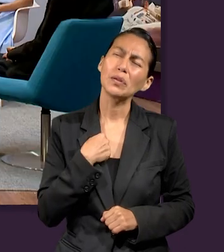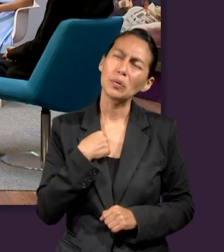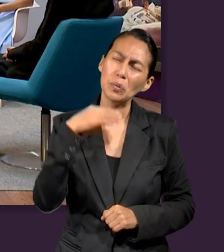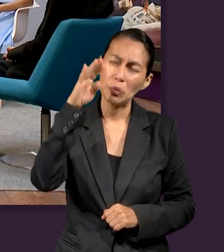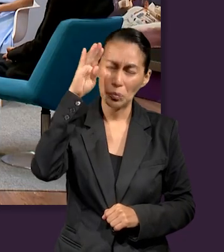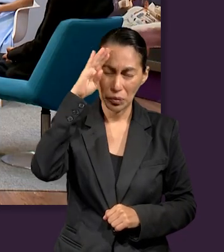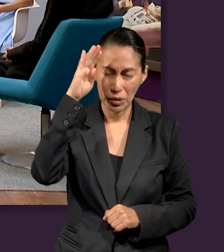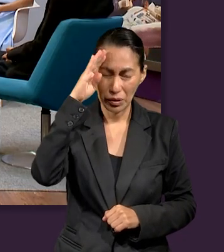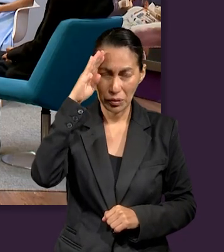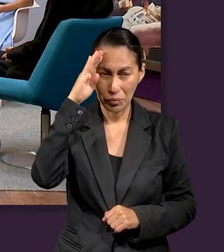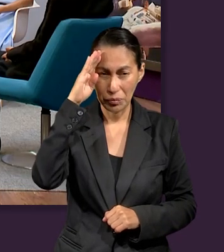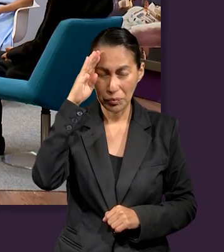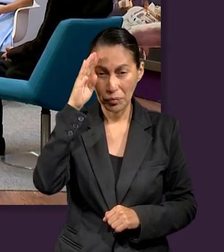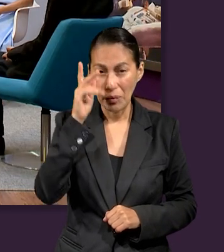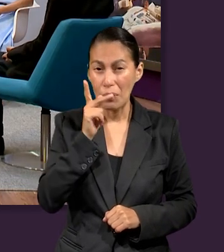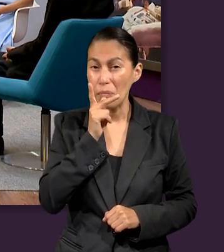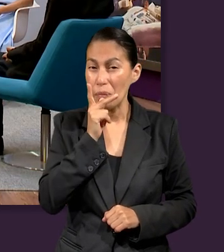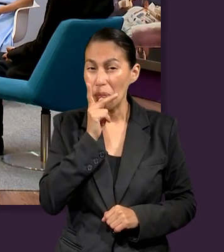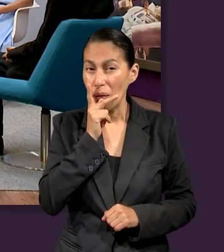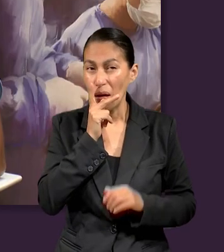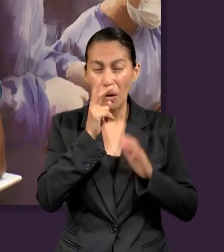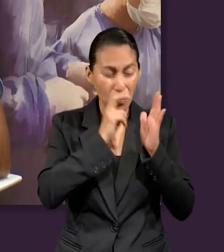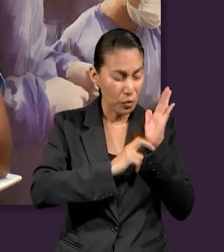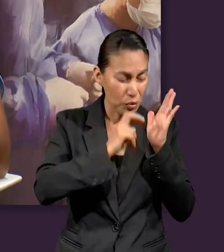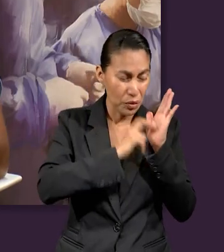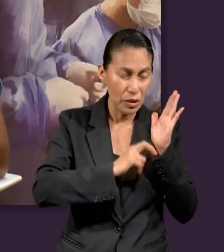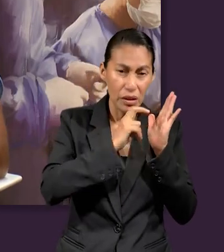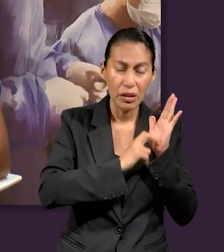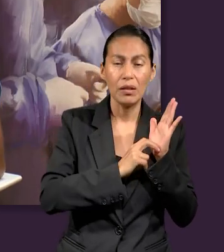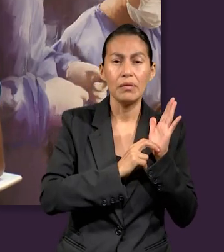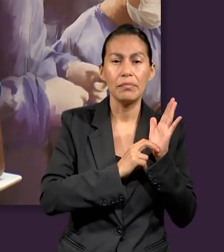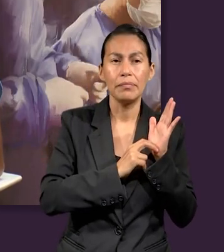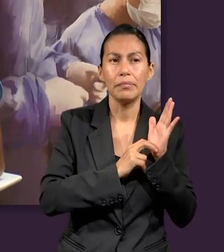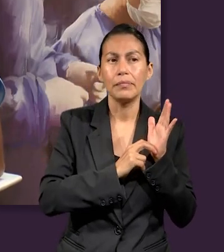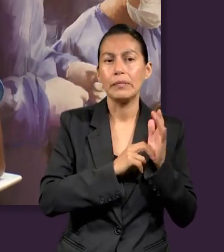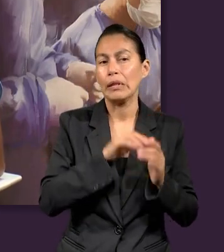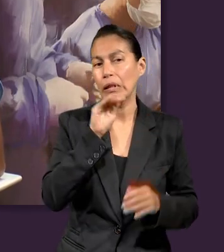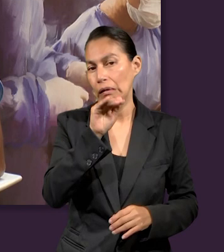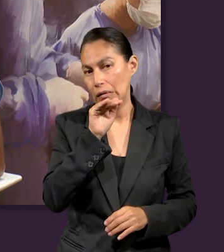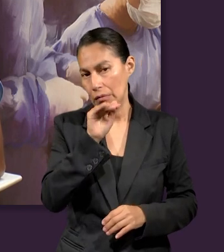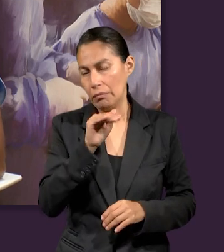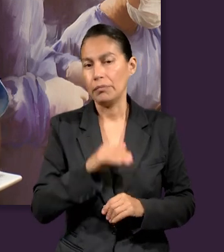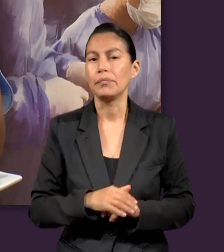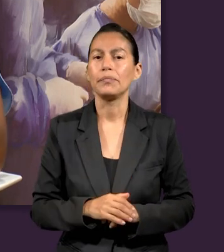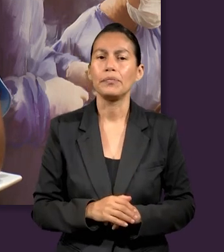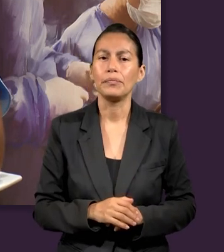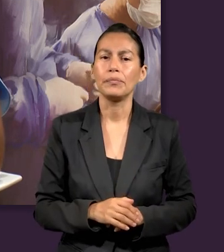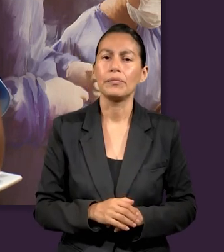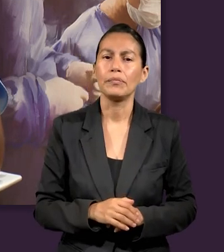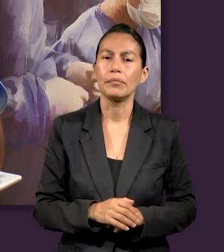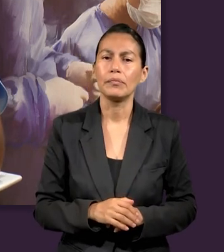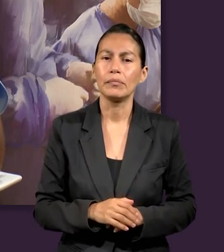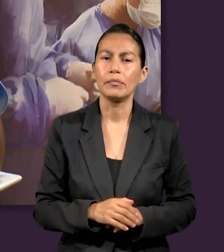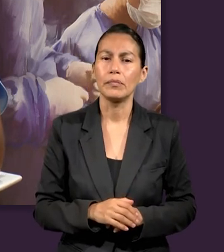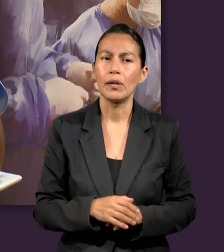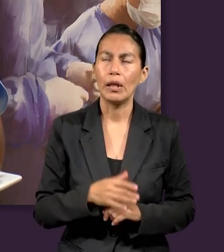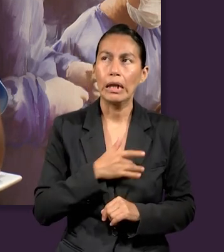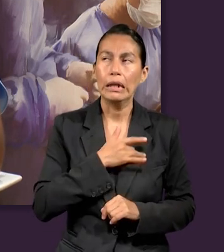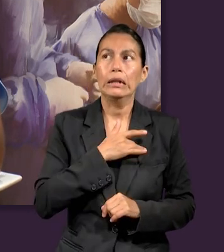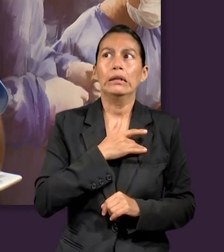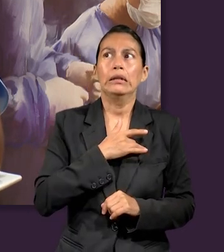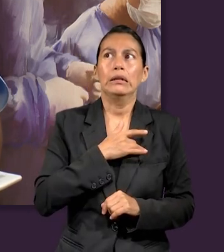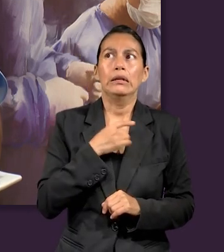Yo pienso que cuando un padre te corrige, de cierta manera te llama y